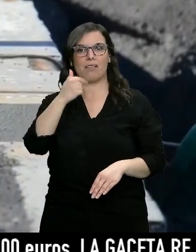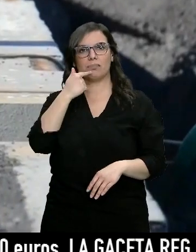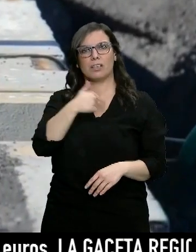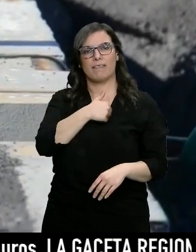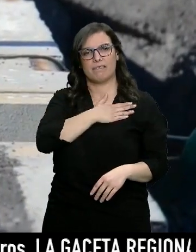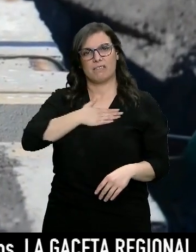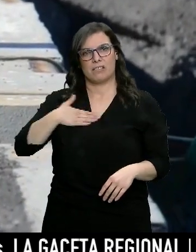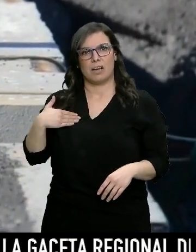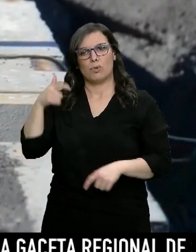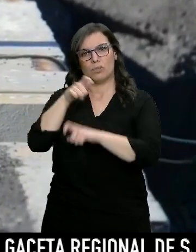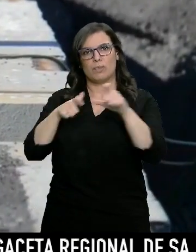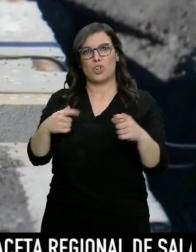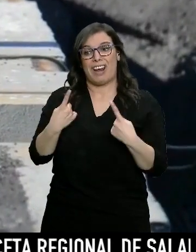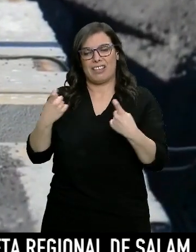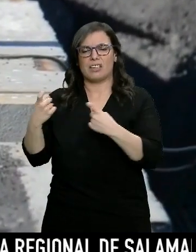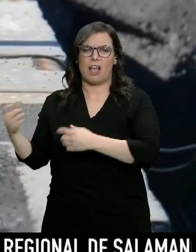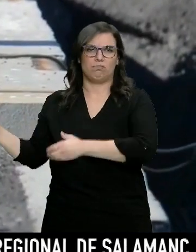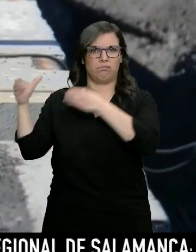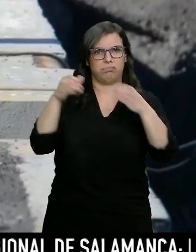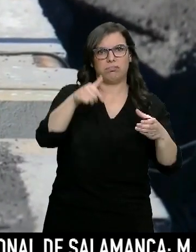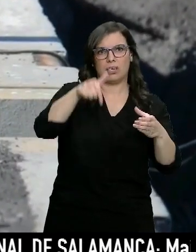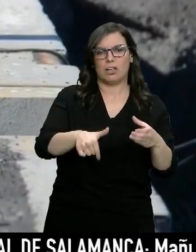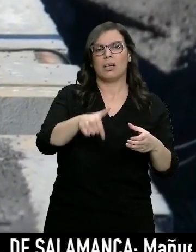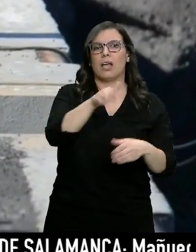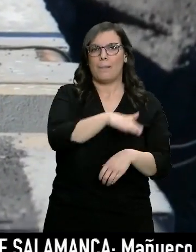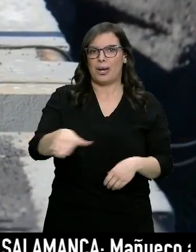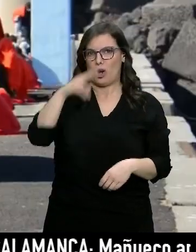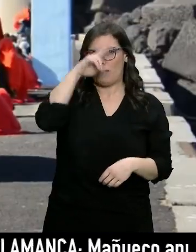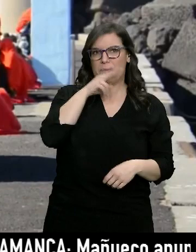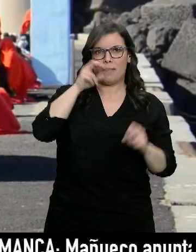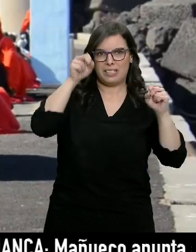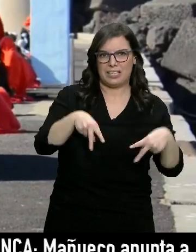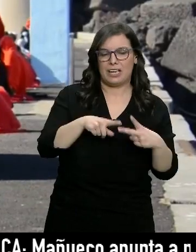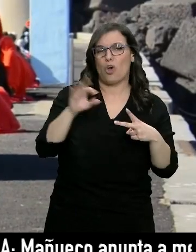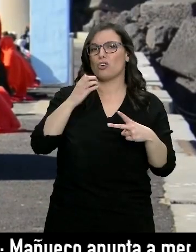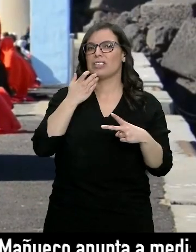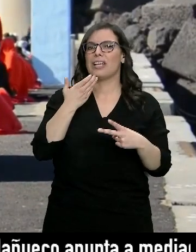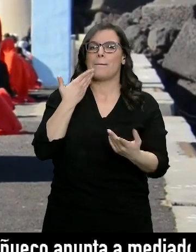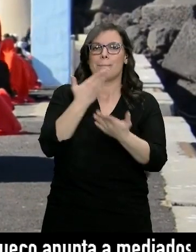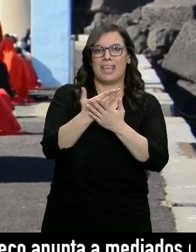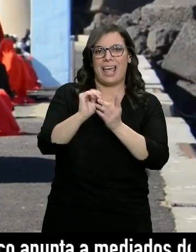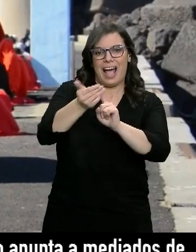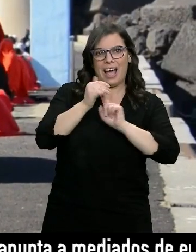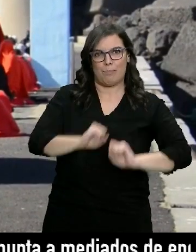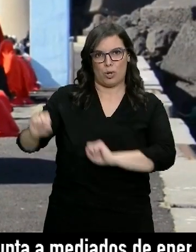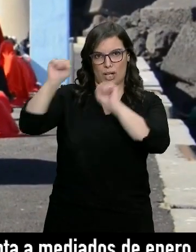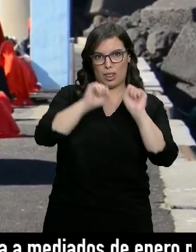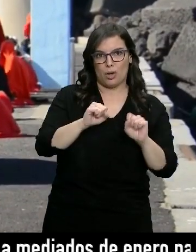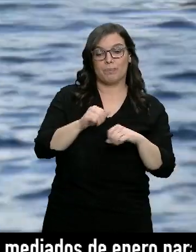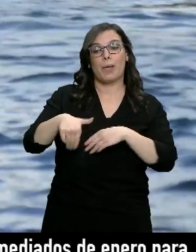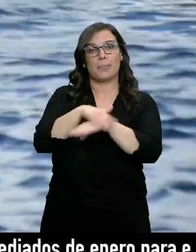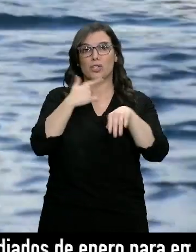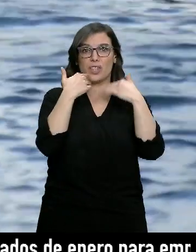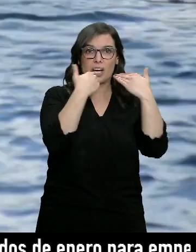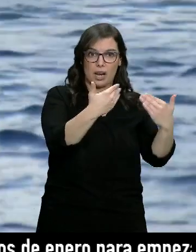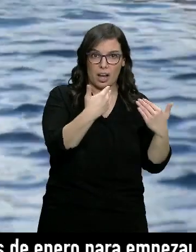acoger a aquellos con mayores necesidades, menores no acompañados o solicitantes de asilo. El ministerio agradece el ofrecimiento y